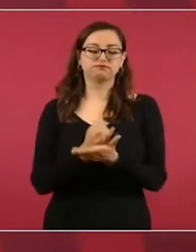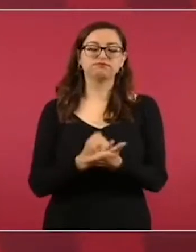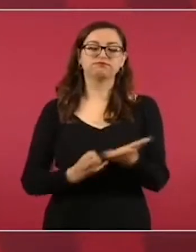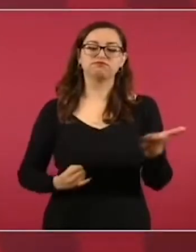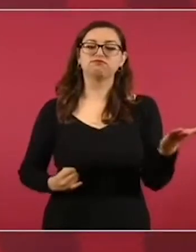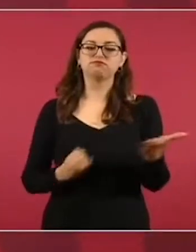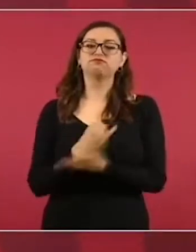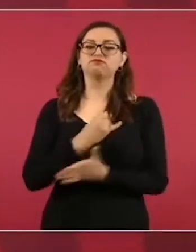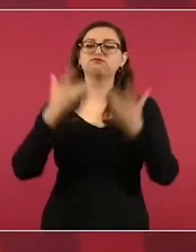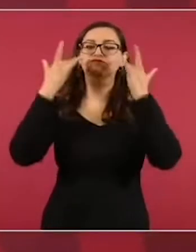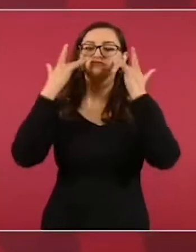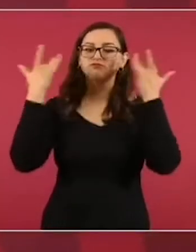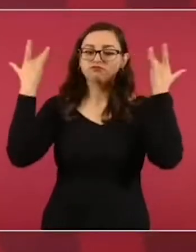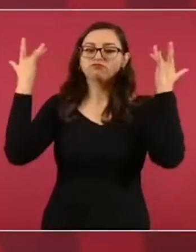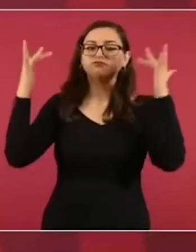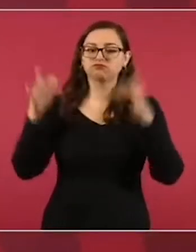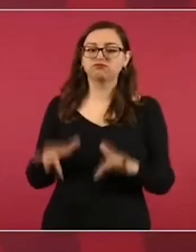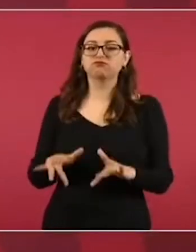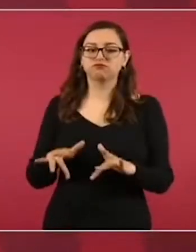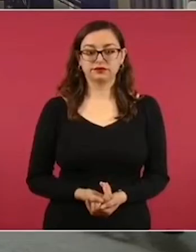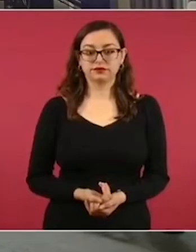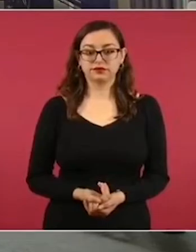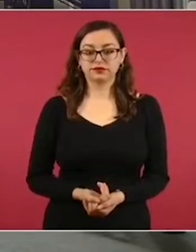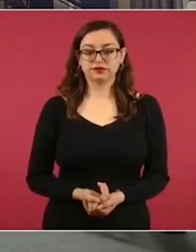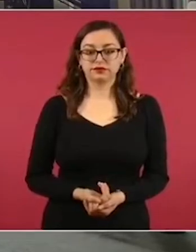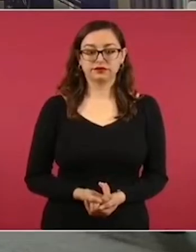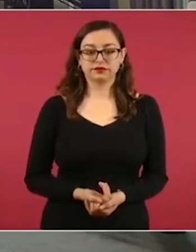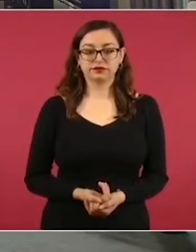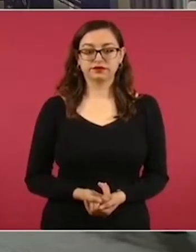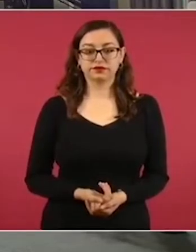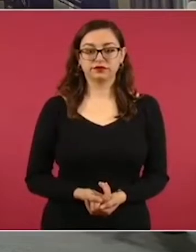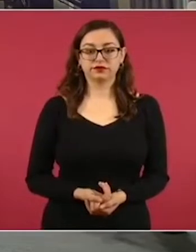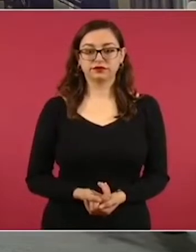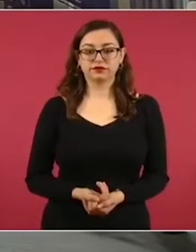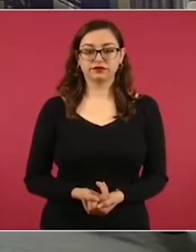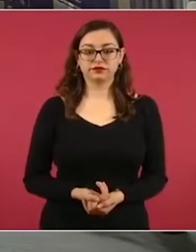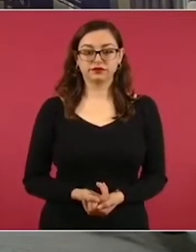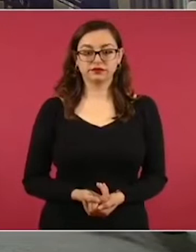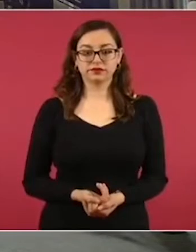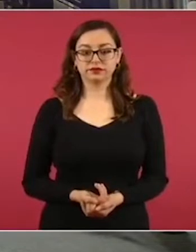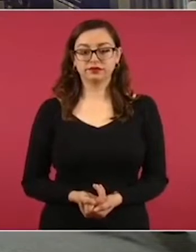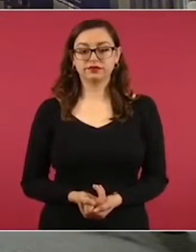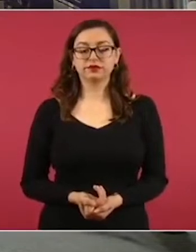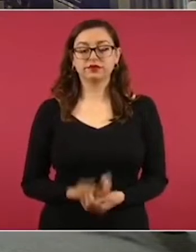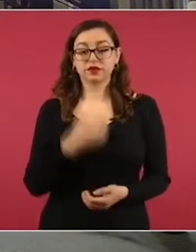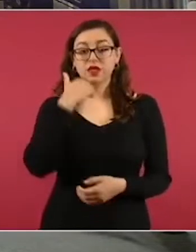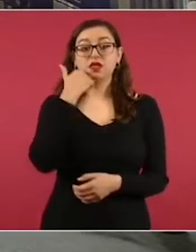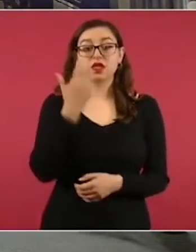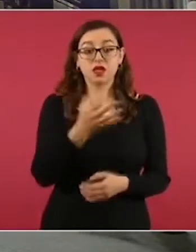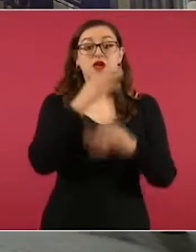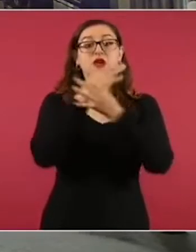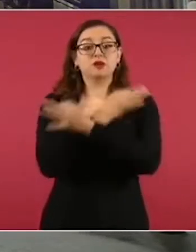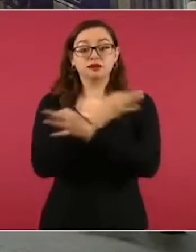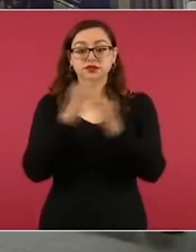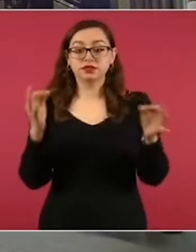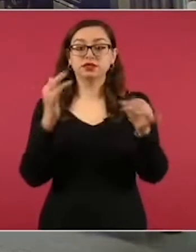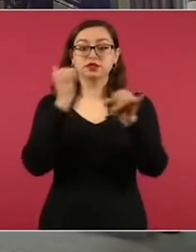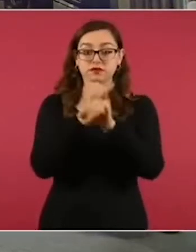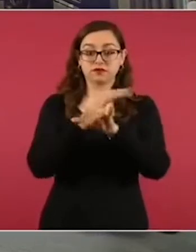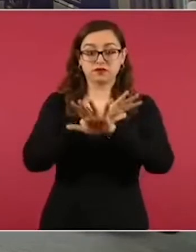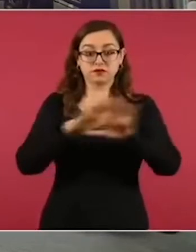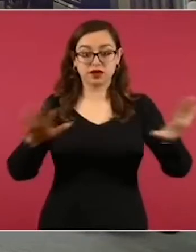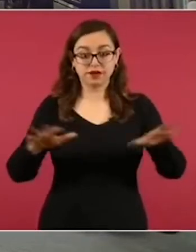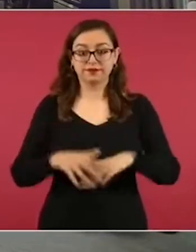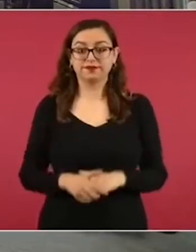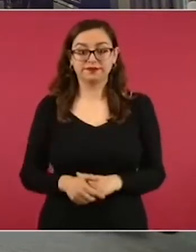para que se quedara y que respeta su decisión. Recibí un escrito de Tatiana